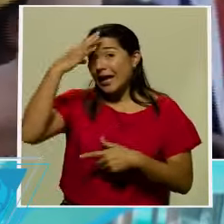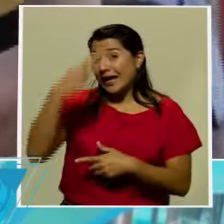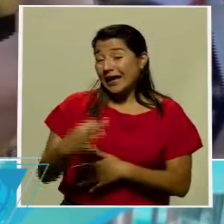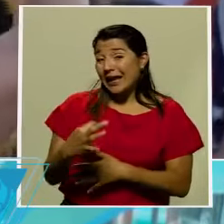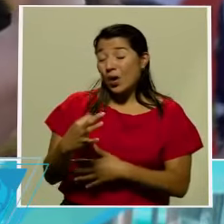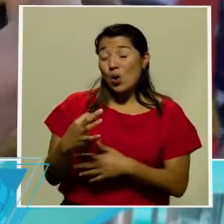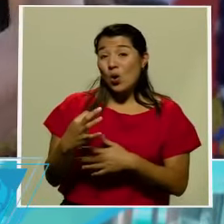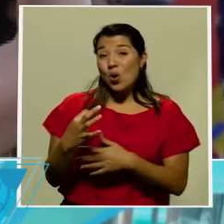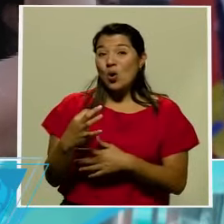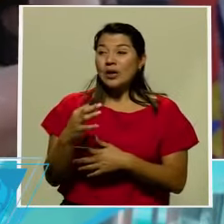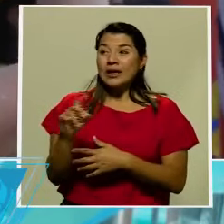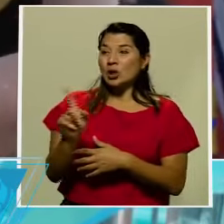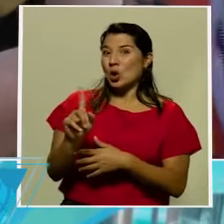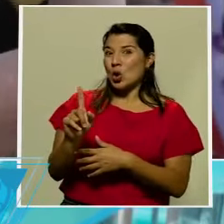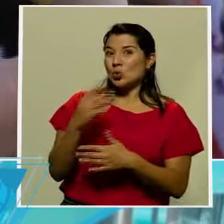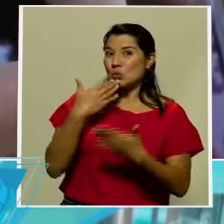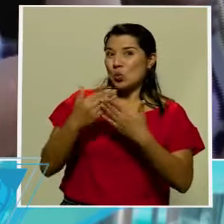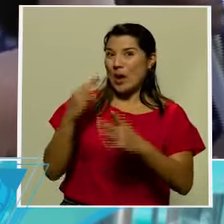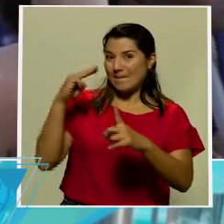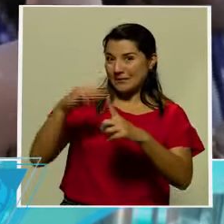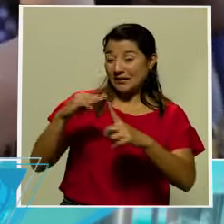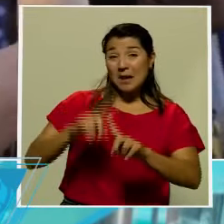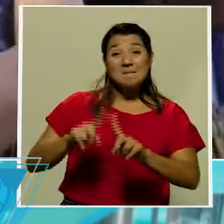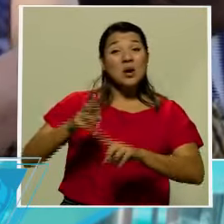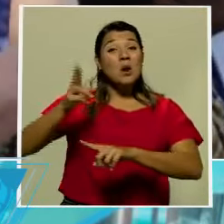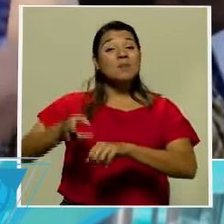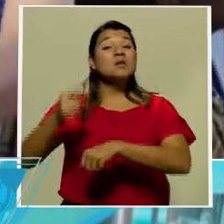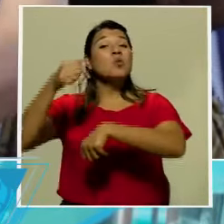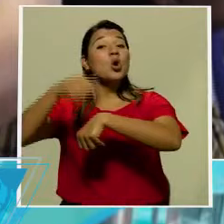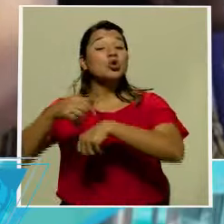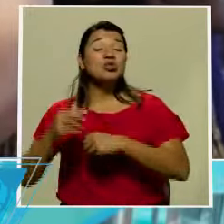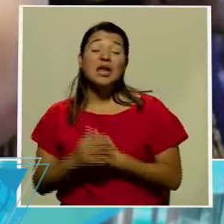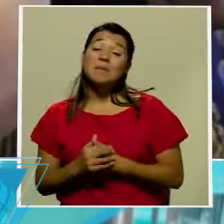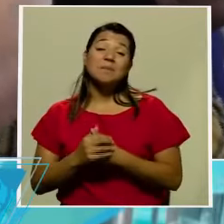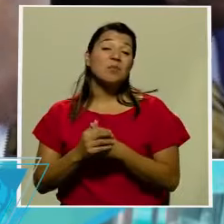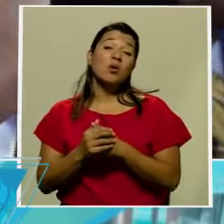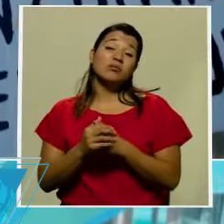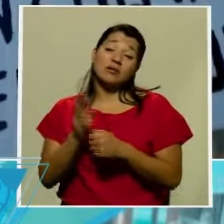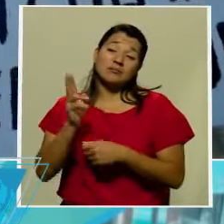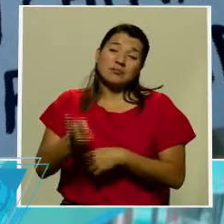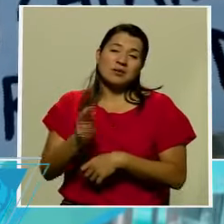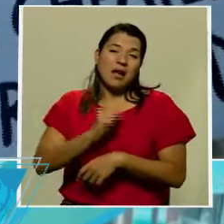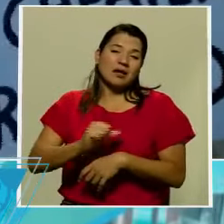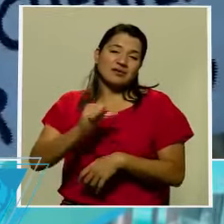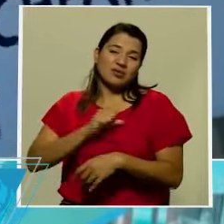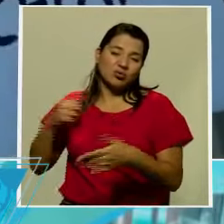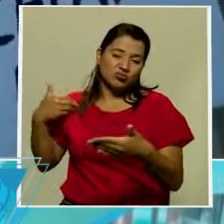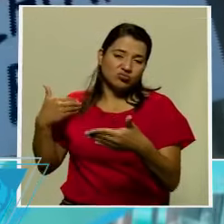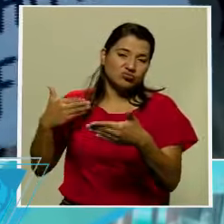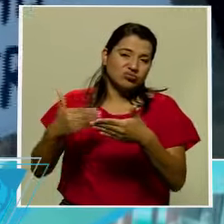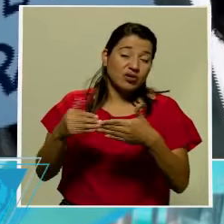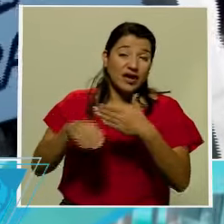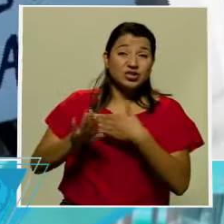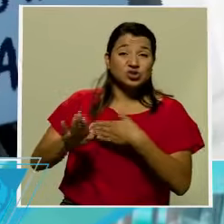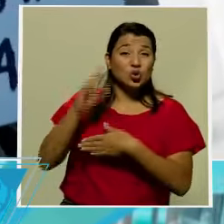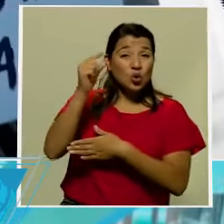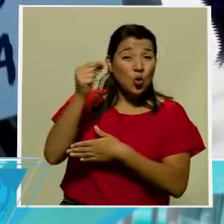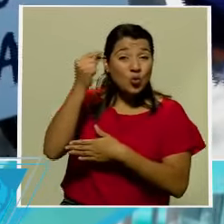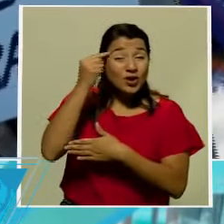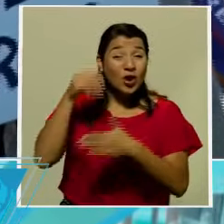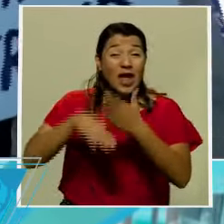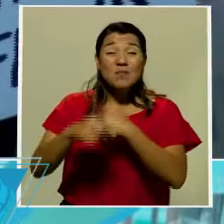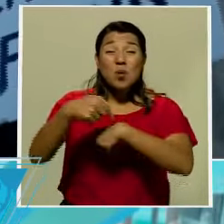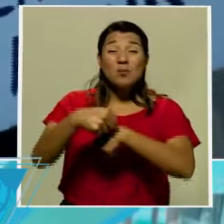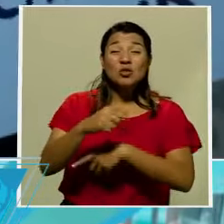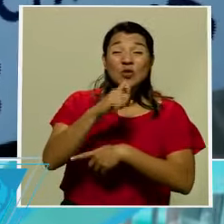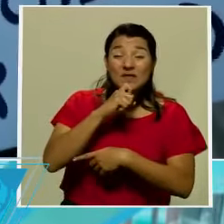del momento, pero al mismo tiempo es consistente con lo que ha sido la administración de Donald Trump, en los momentos más difíciles y en los momentos más críticos